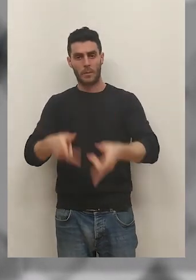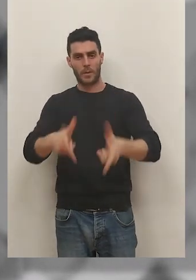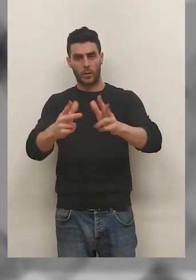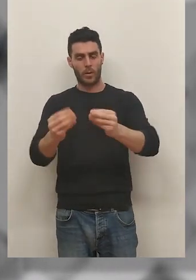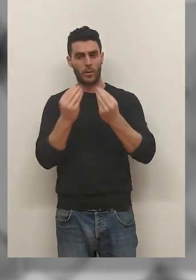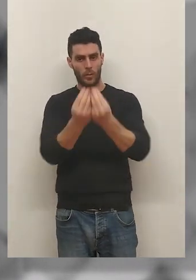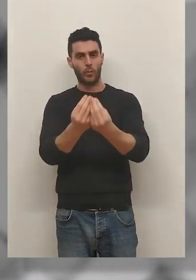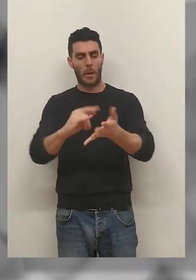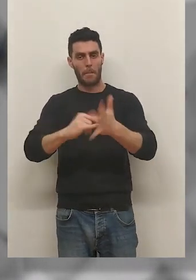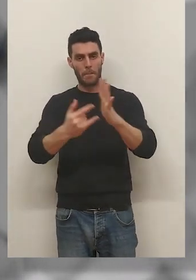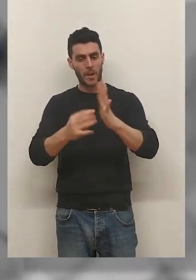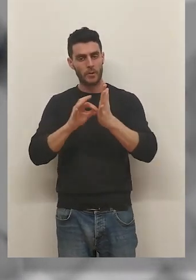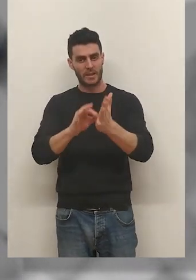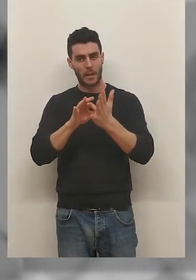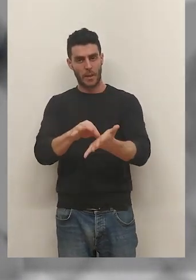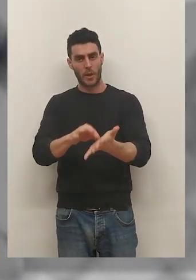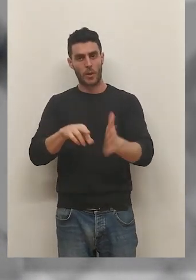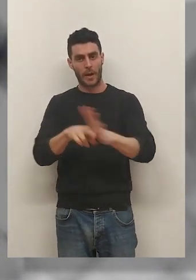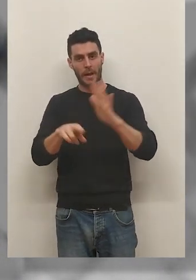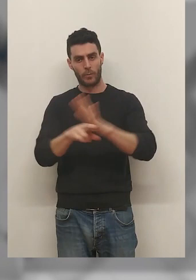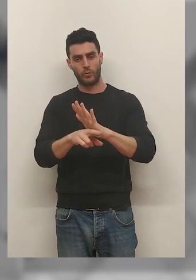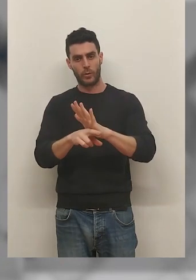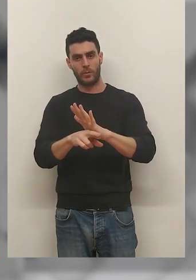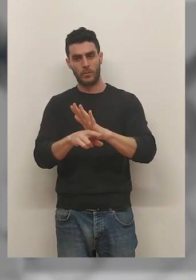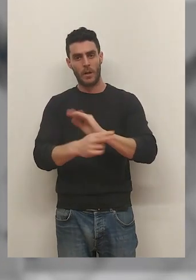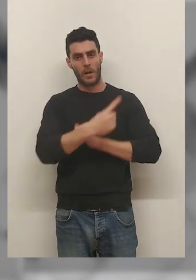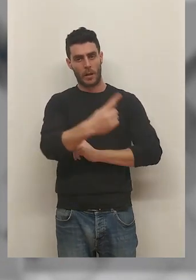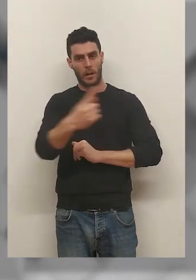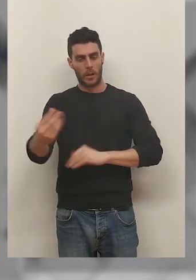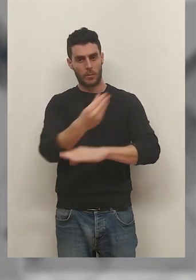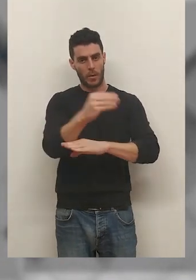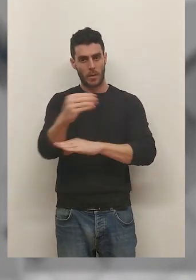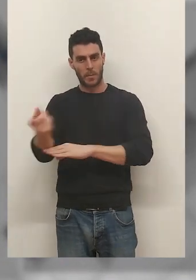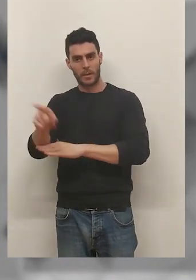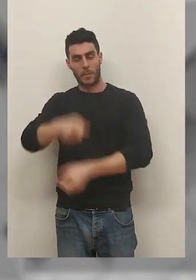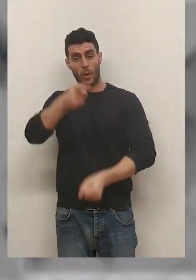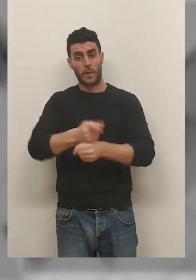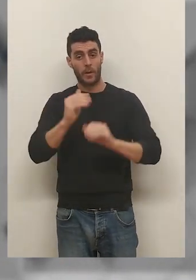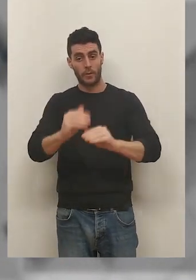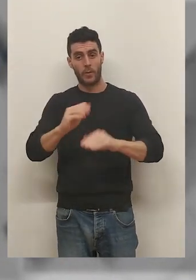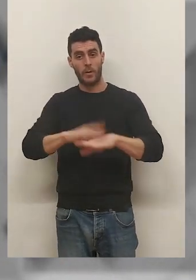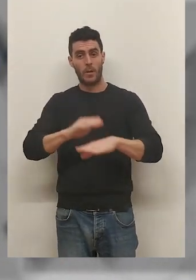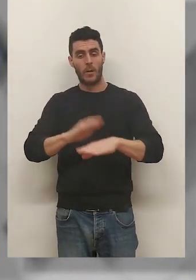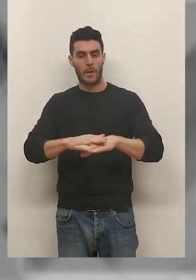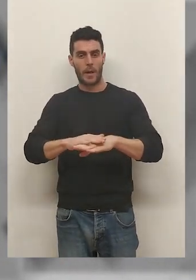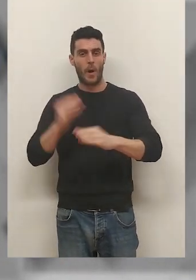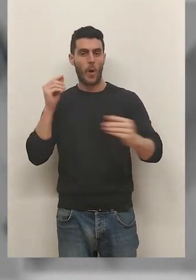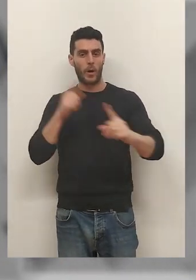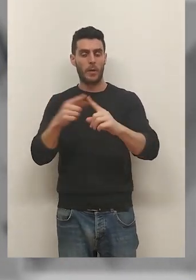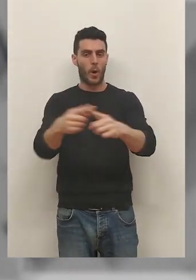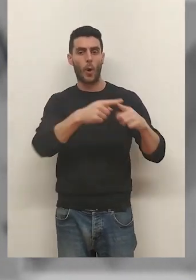utilización conjunta de medios, servicios y recursos pertenecientes a cada una de ellas y su ordenación para un fin compartido.